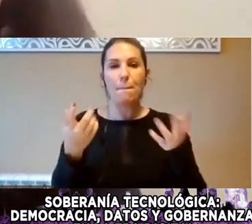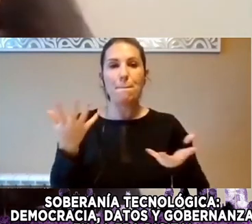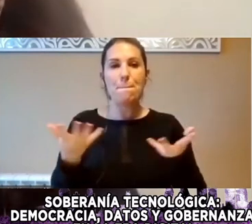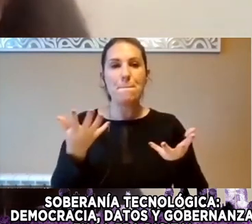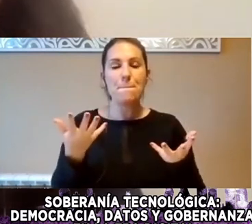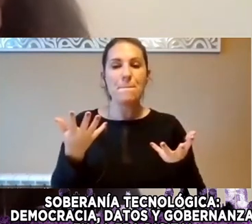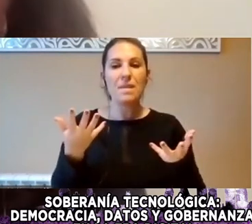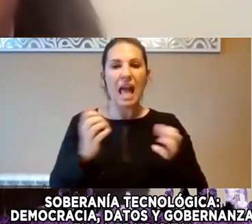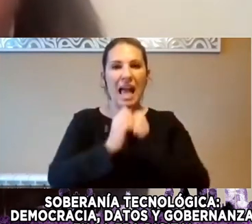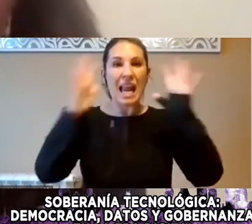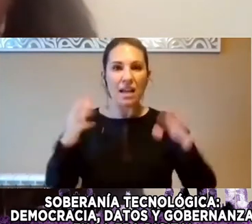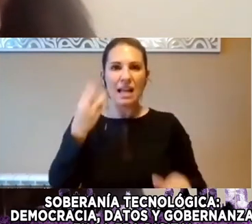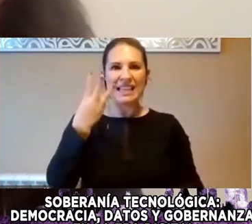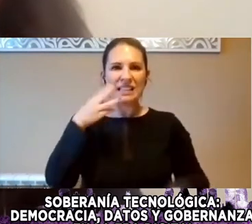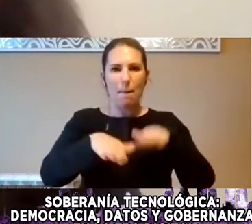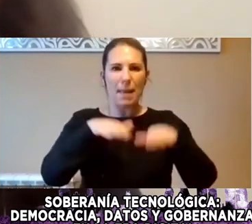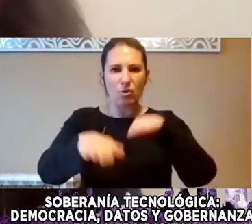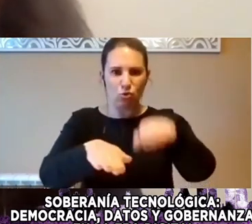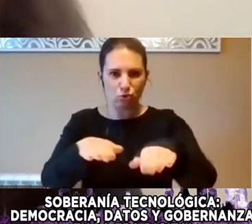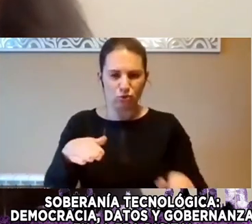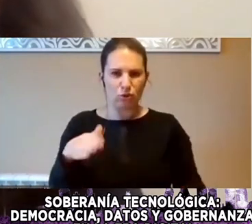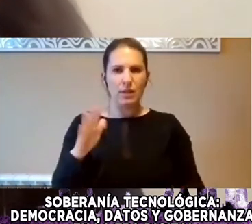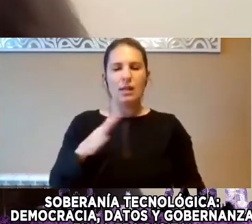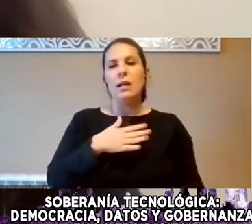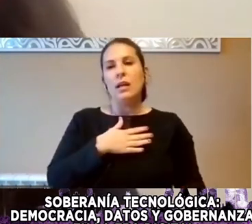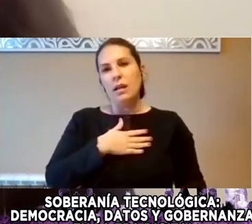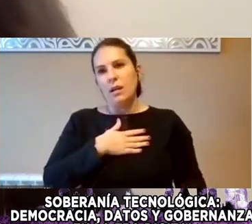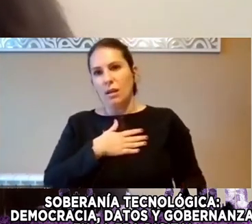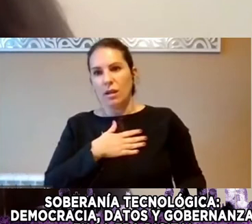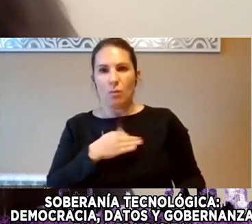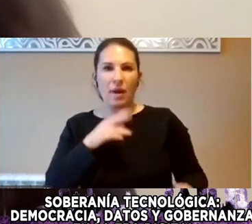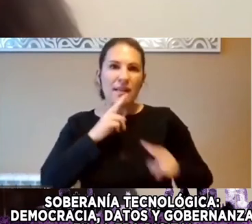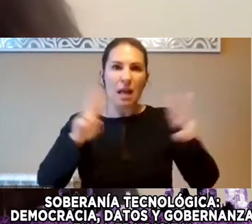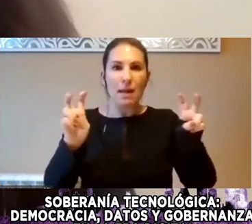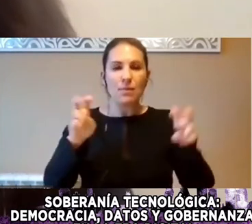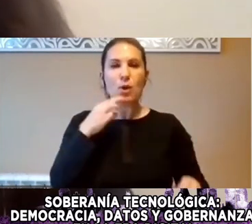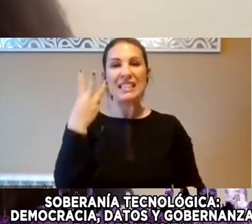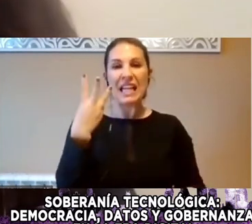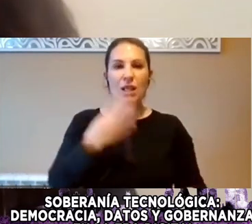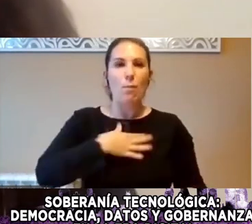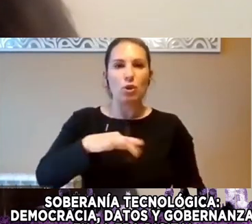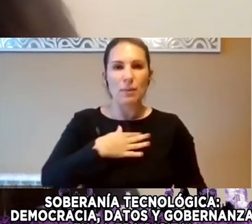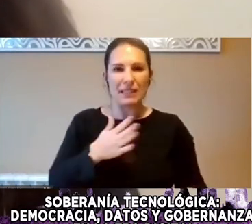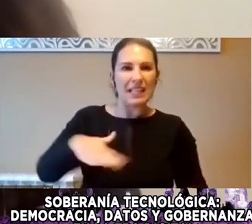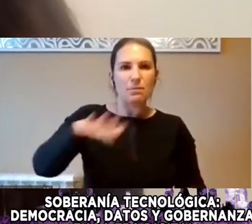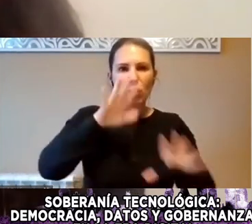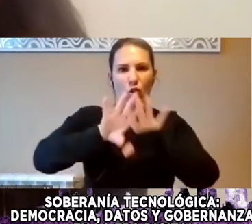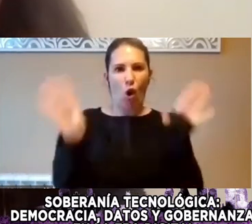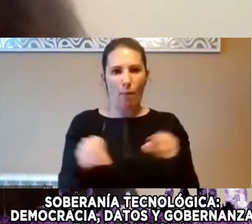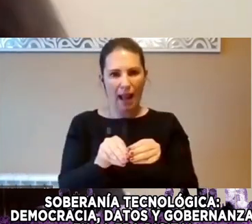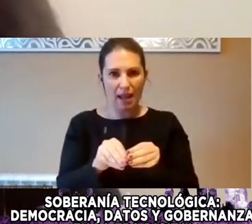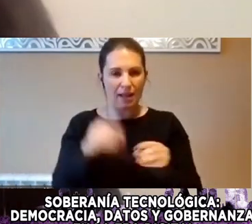Determinar Tres Pasos Que Podrían Ser Como Tres Posibles Espacios Globales Para